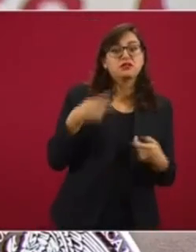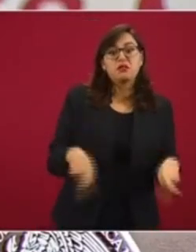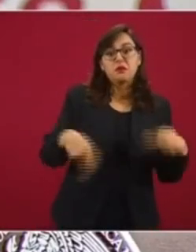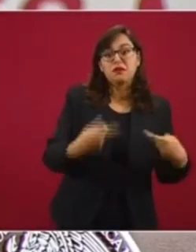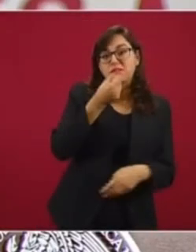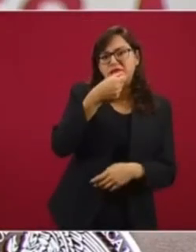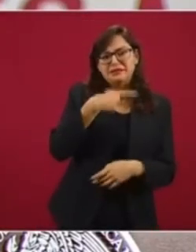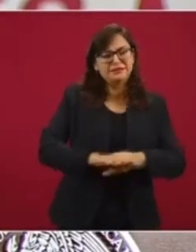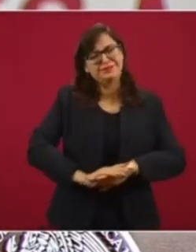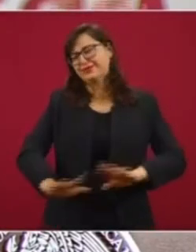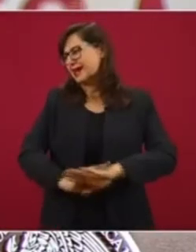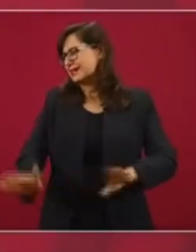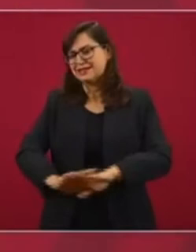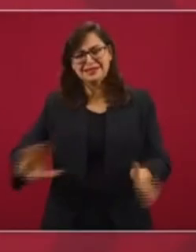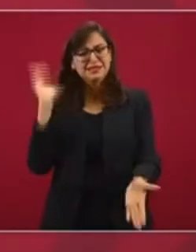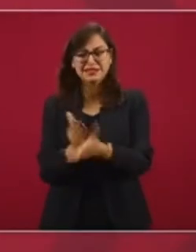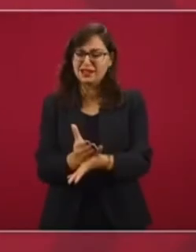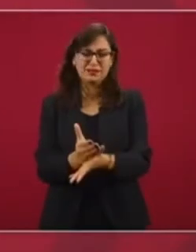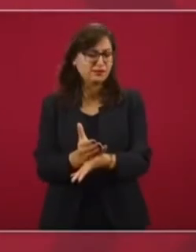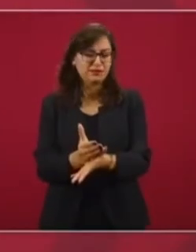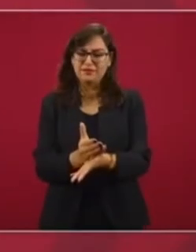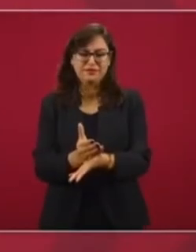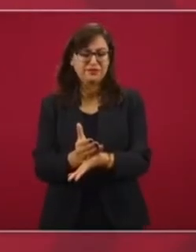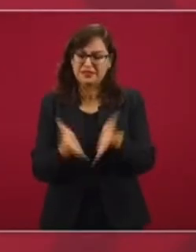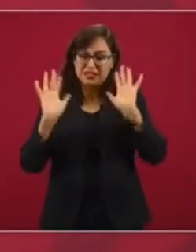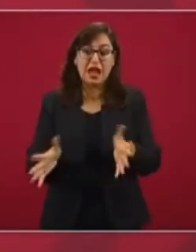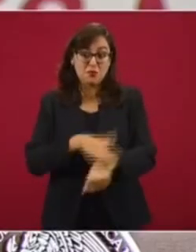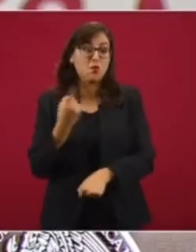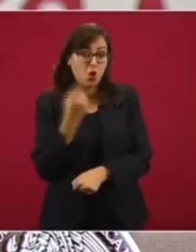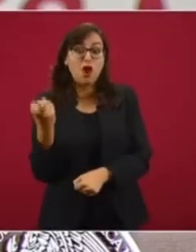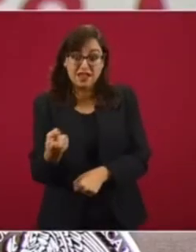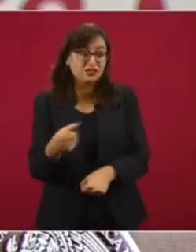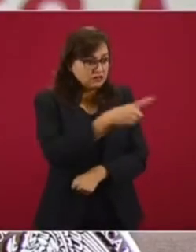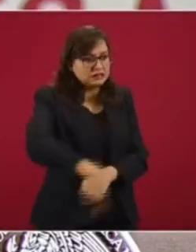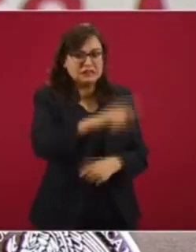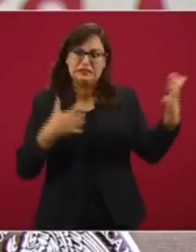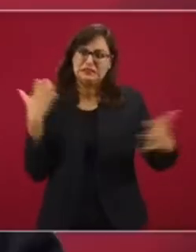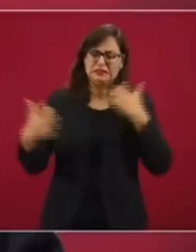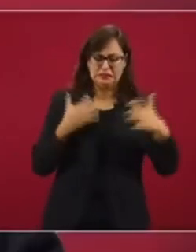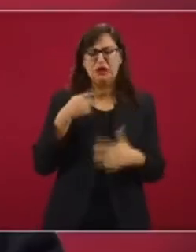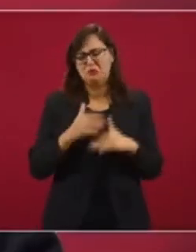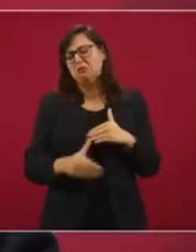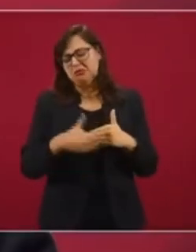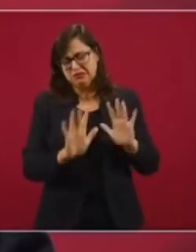Eso ya no, ya se terminó. Ese es el coraje que tienen. ¿Qué se les va a pasar?